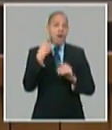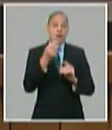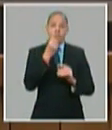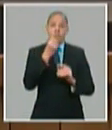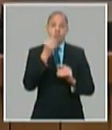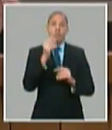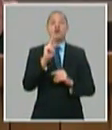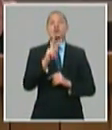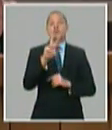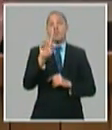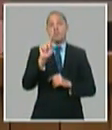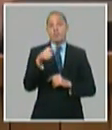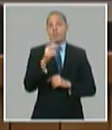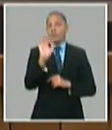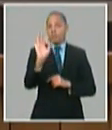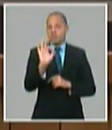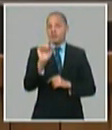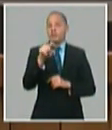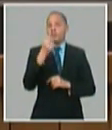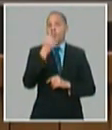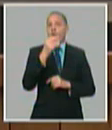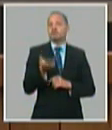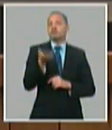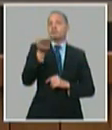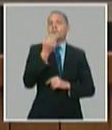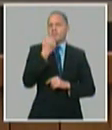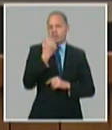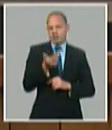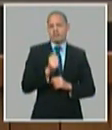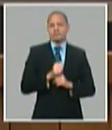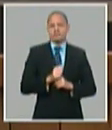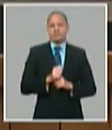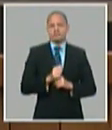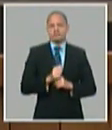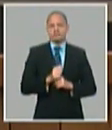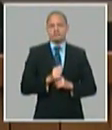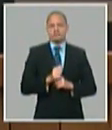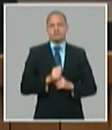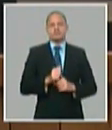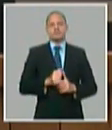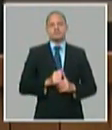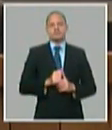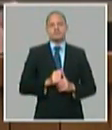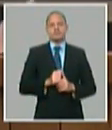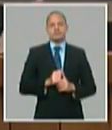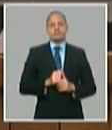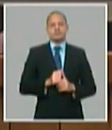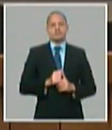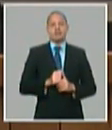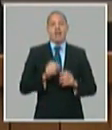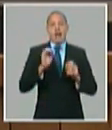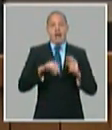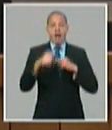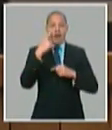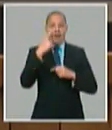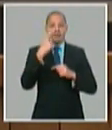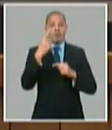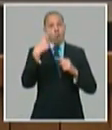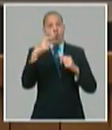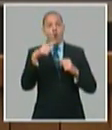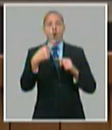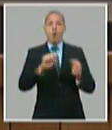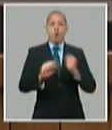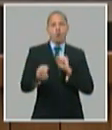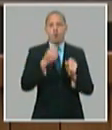participación de las fuentes renovables de energía dentro de la generación total del país y tenemos que mantener las medidas de eficiencia control